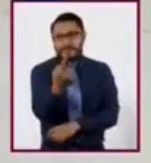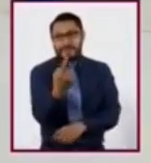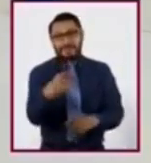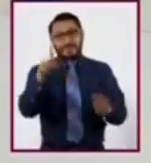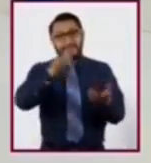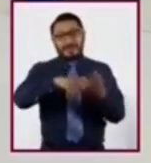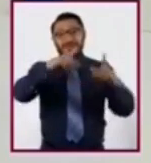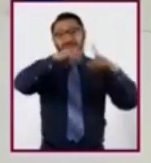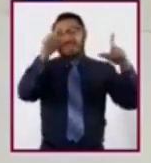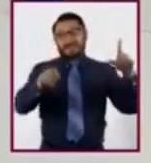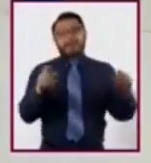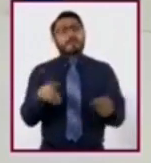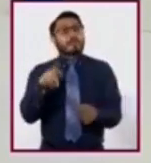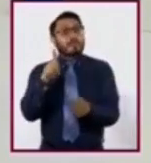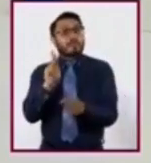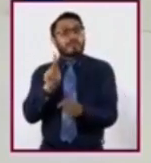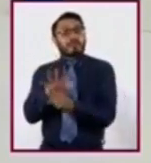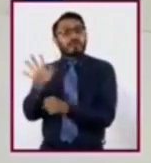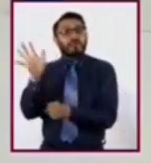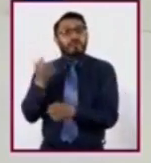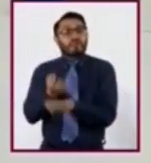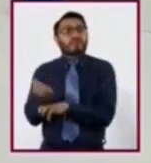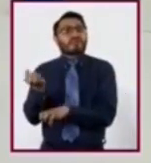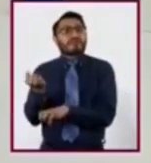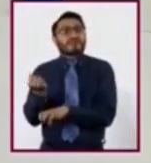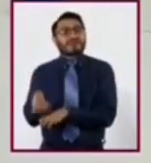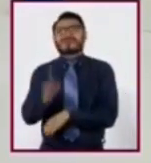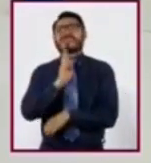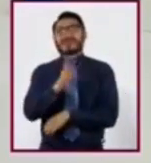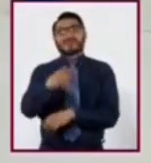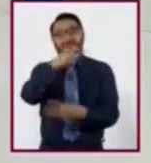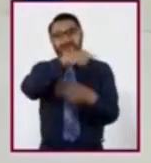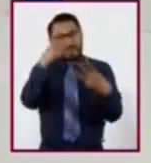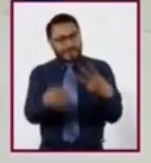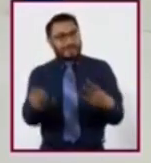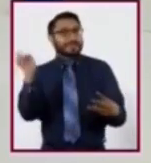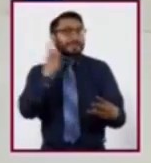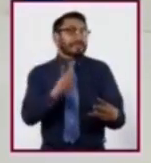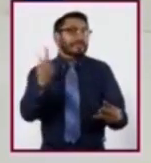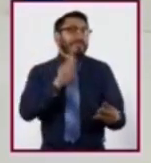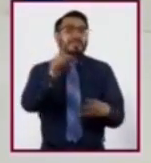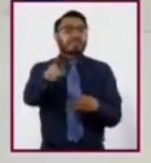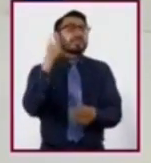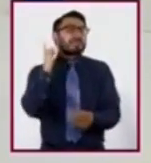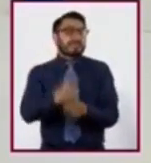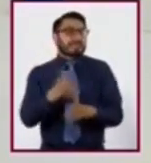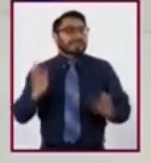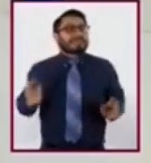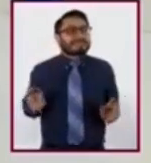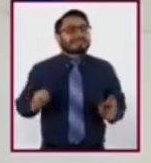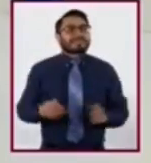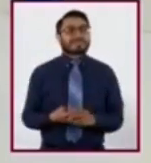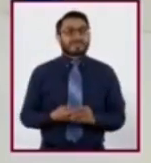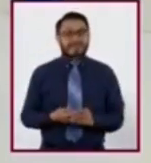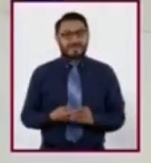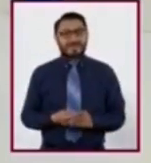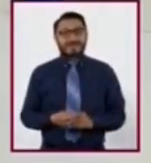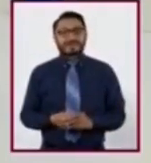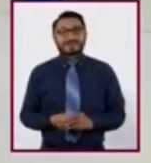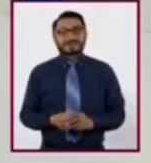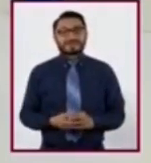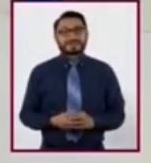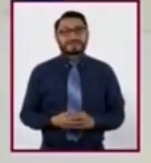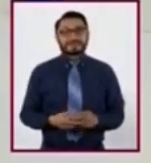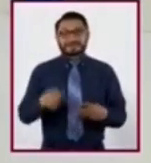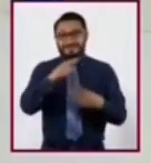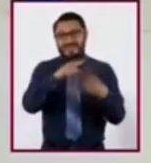idea. Dígame cuál. Mejor te voy a dar tres pistas y adivinas cuáles. Tres son muy